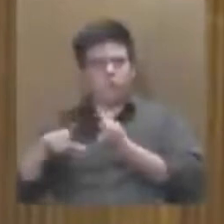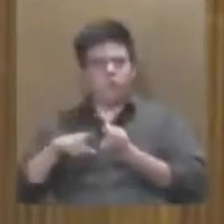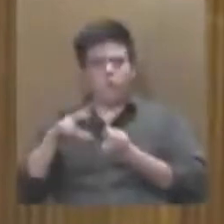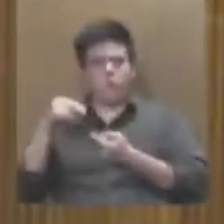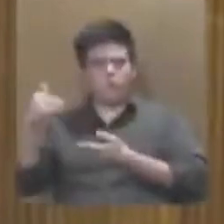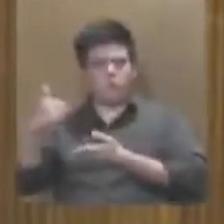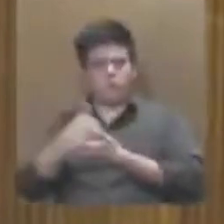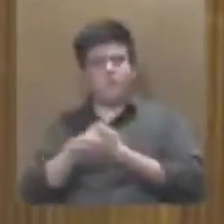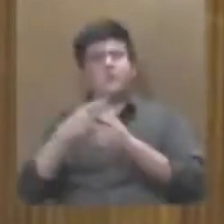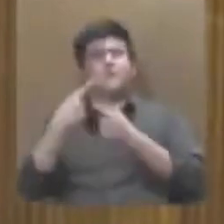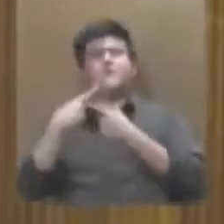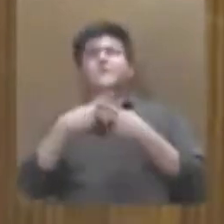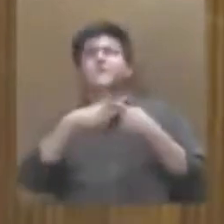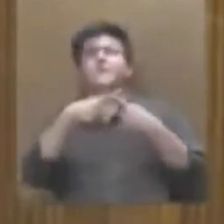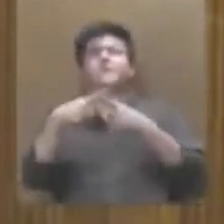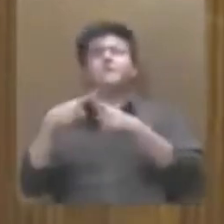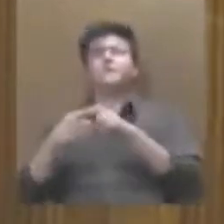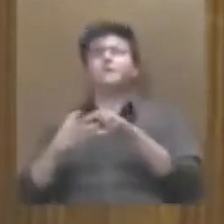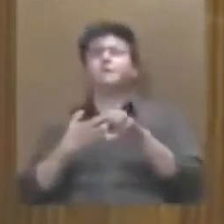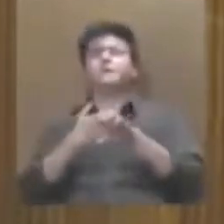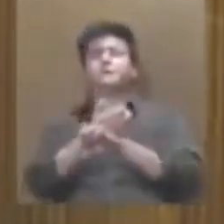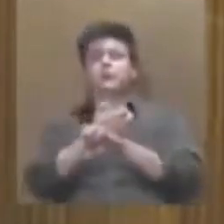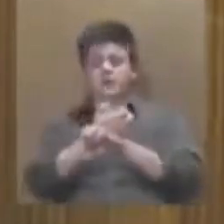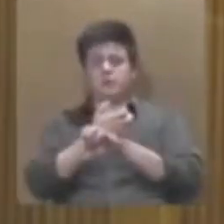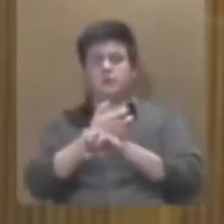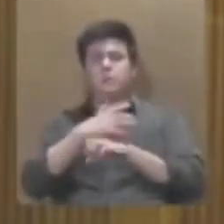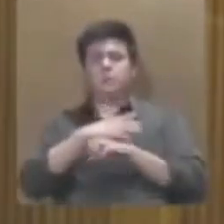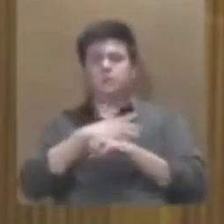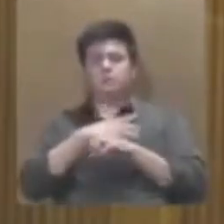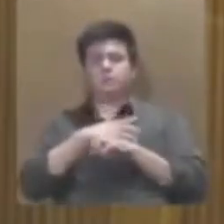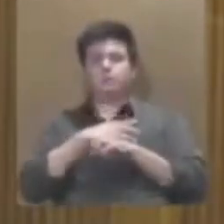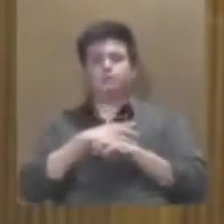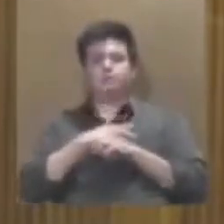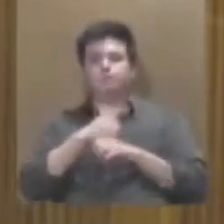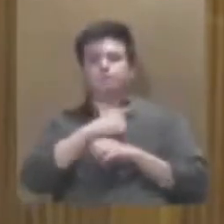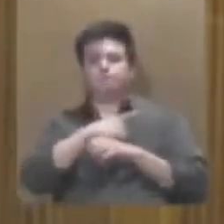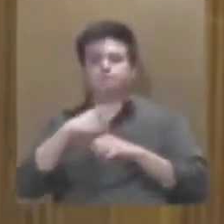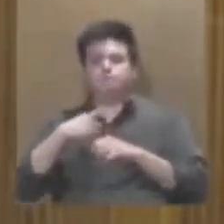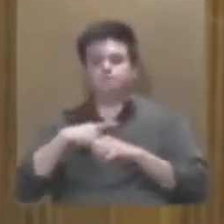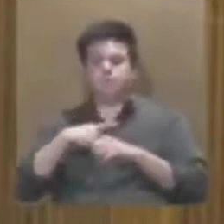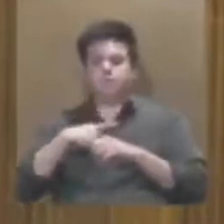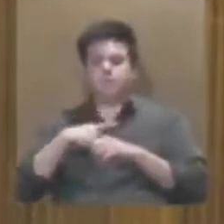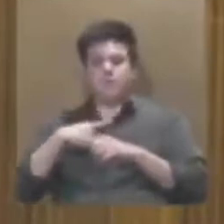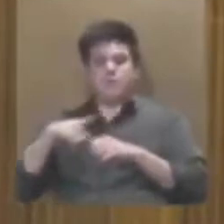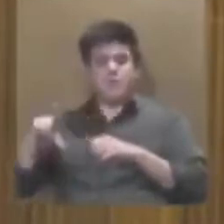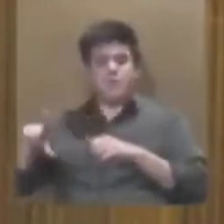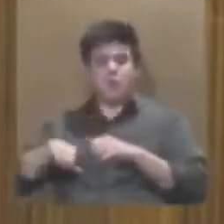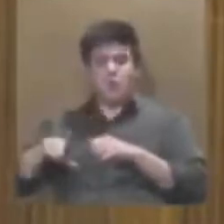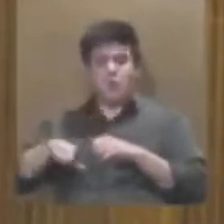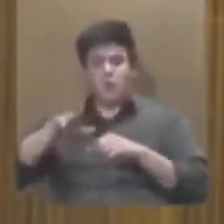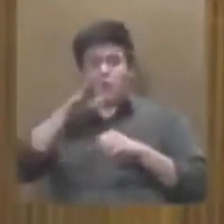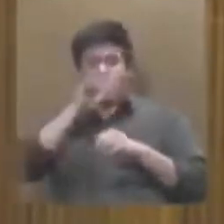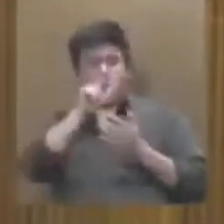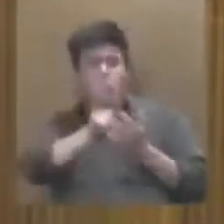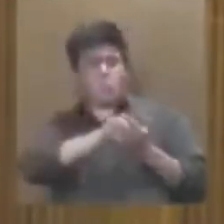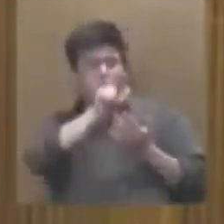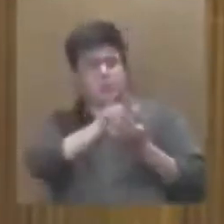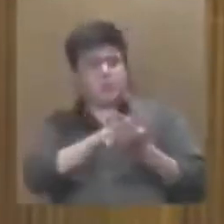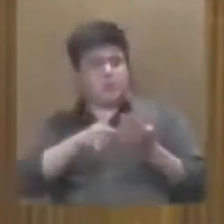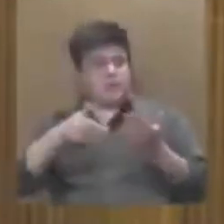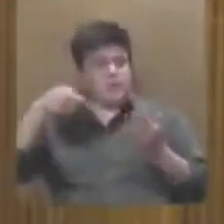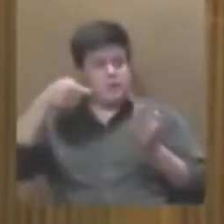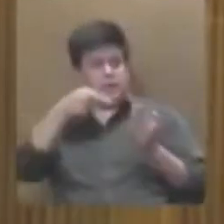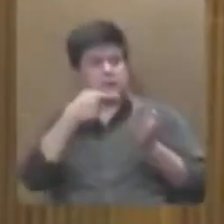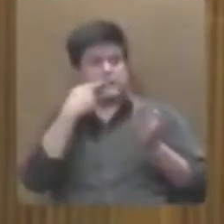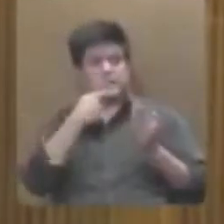diversas entidades de la república se exceptúa que el ejecutivo pueda hacer observaciones a las leyes que normen la vida interna del